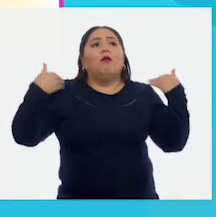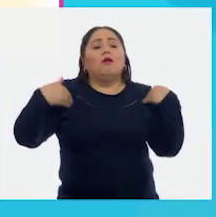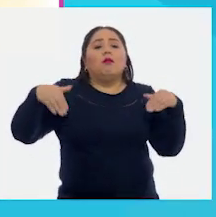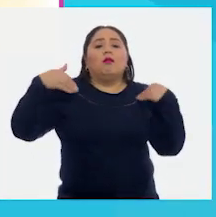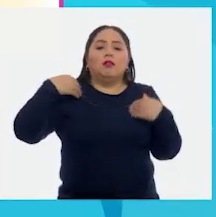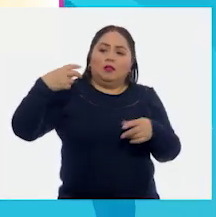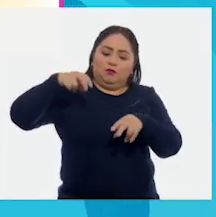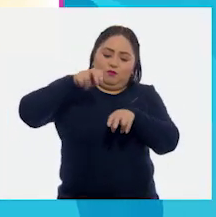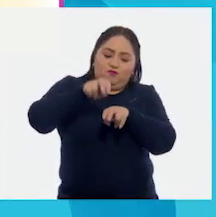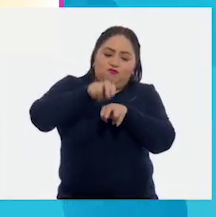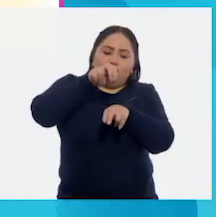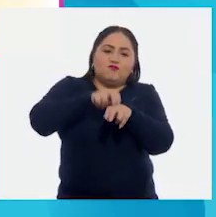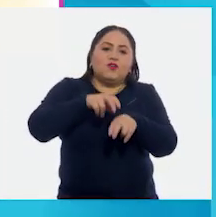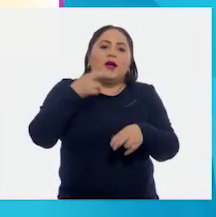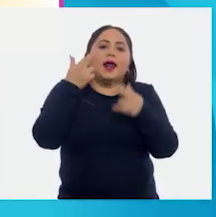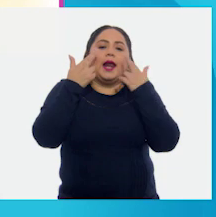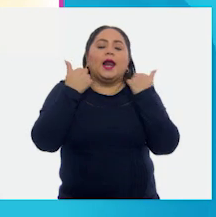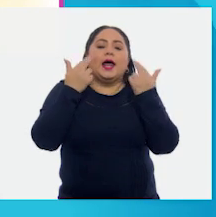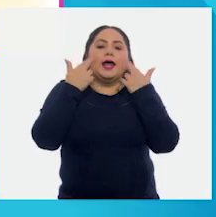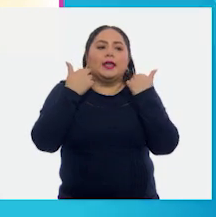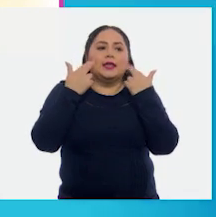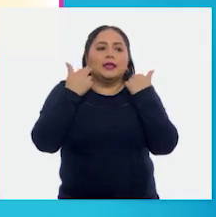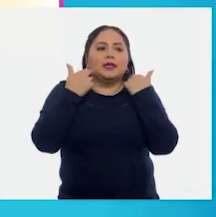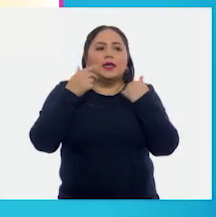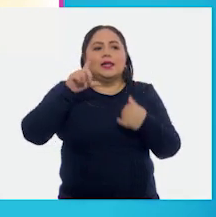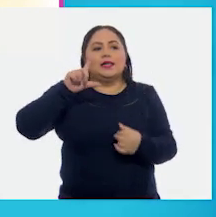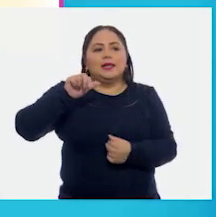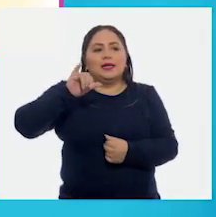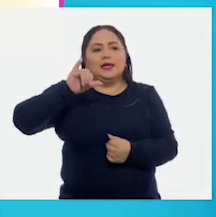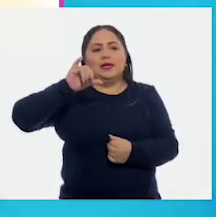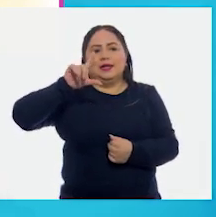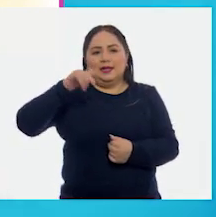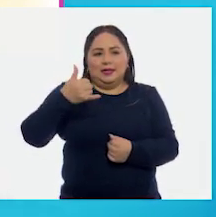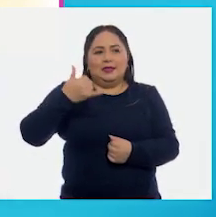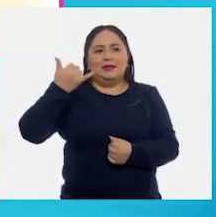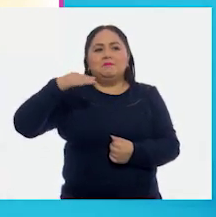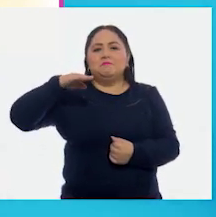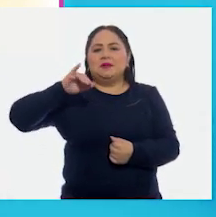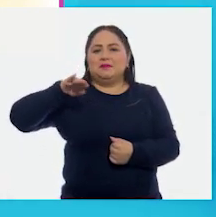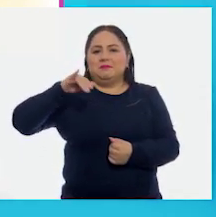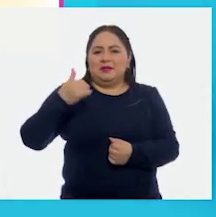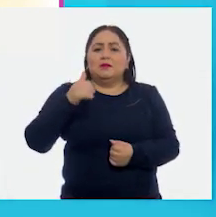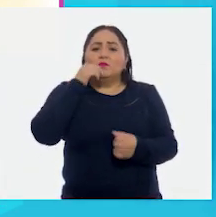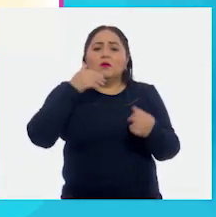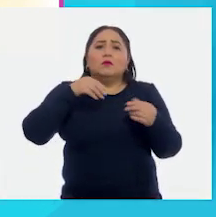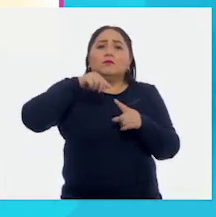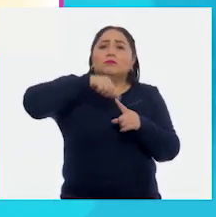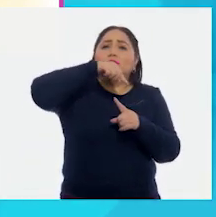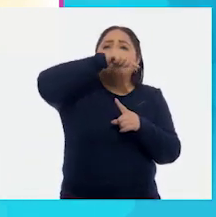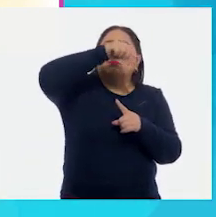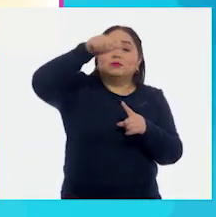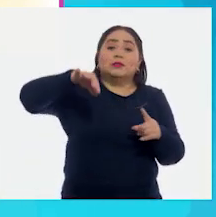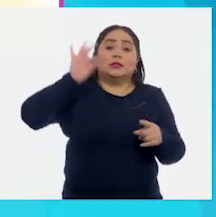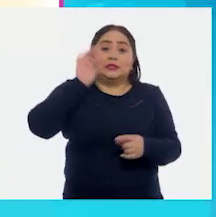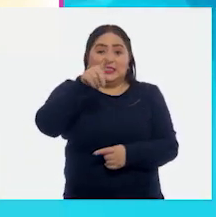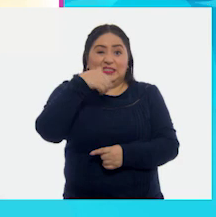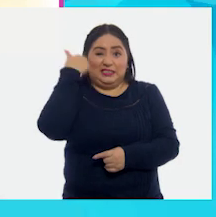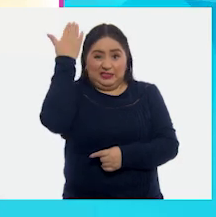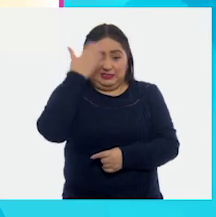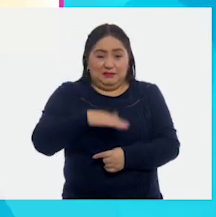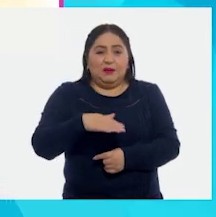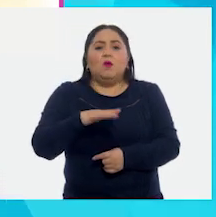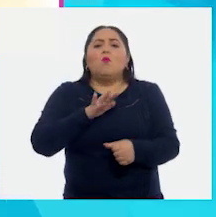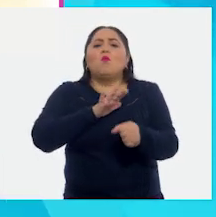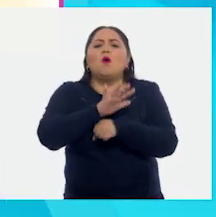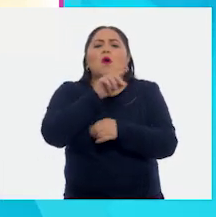ratitas Lili y Mimi, o Mimi, Mimi, por muchas partes del mundo. Si quieres saber qué